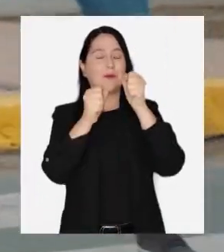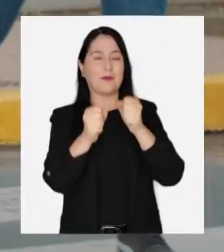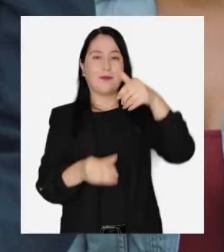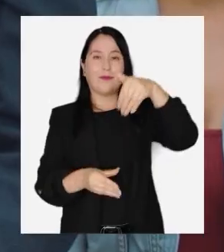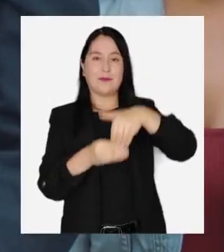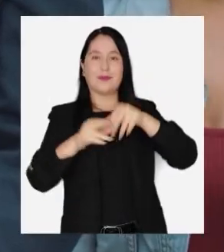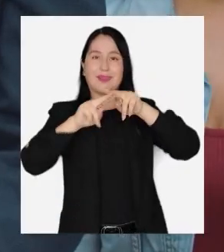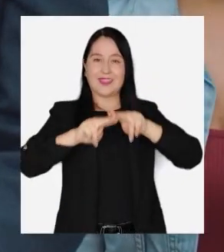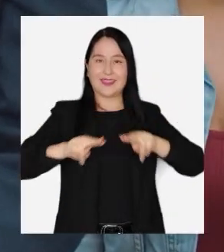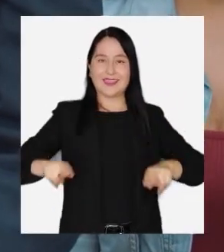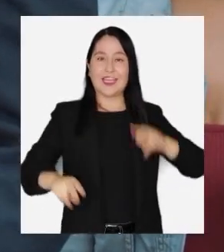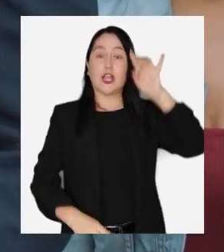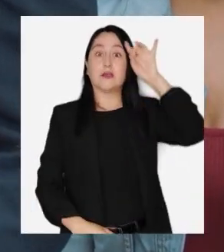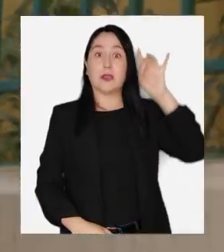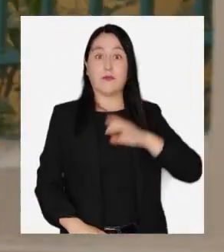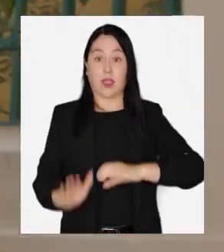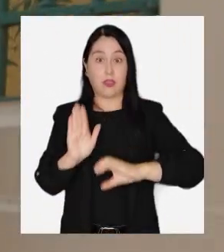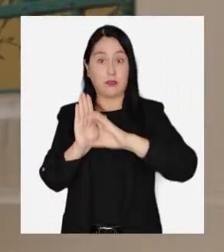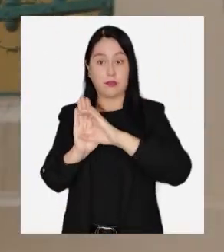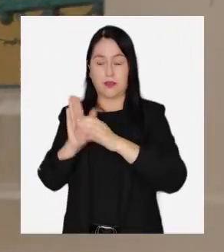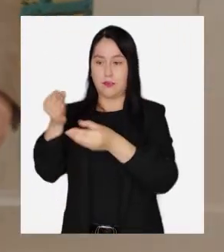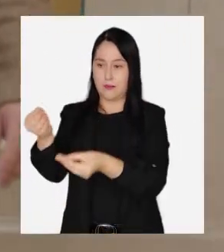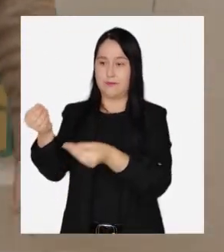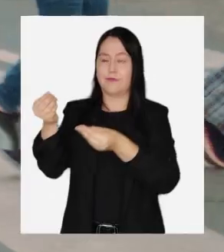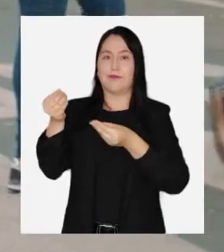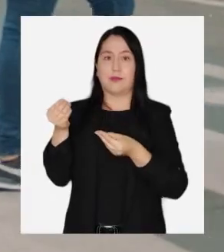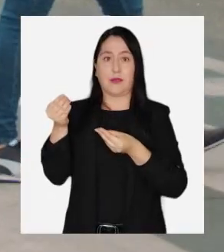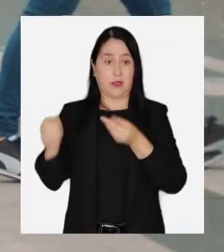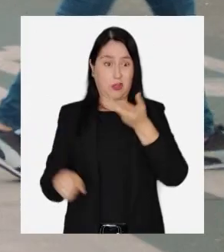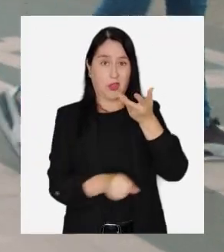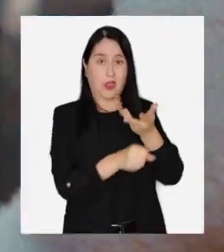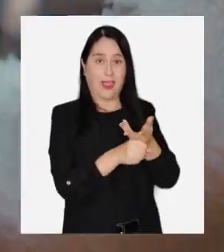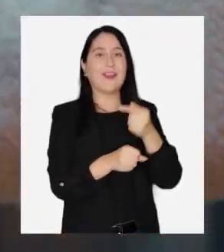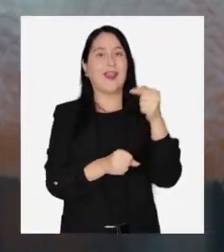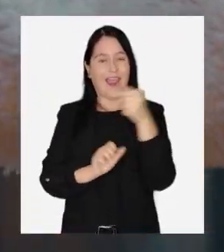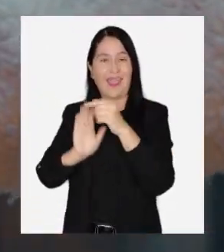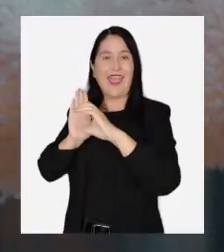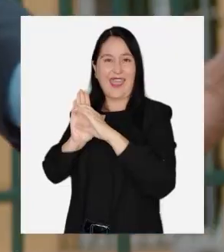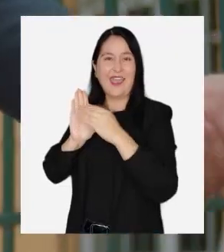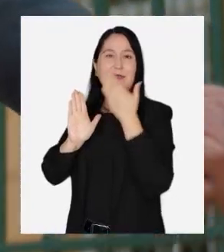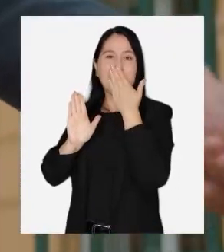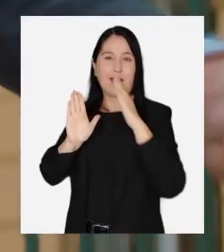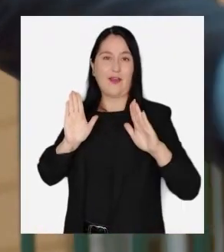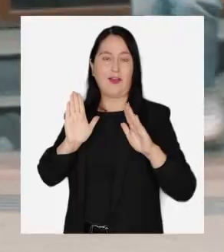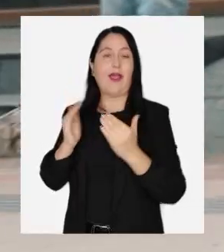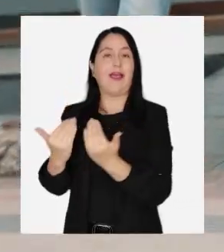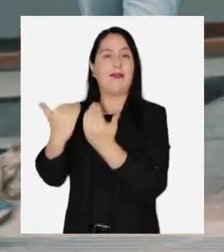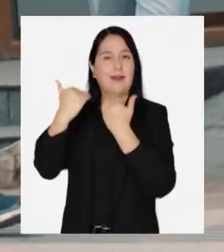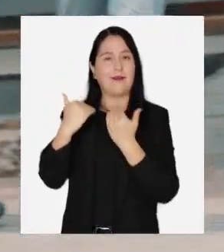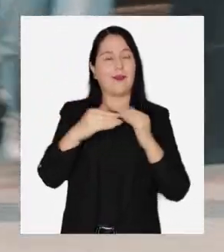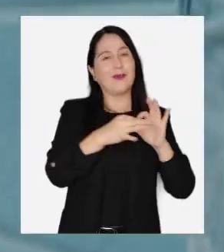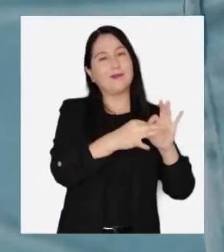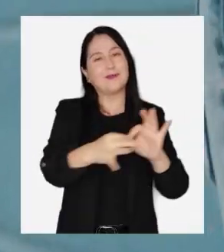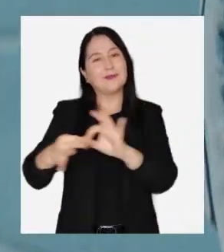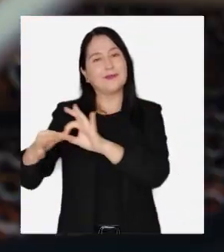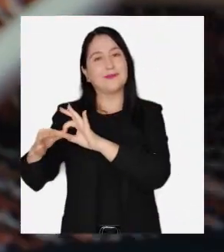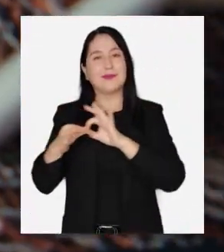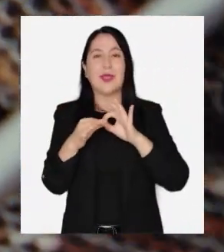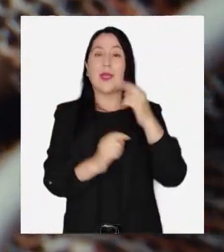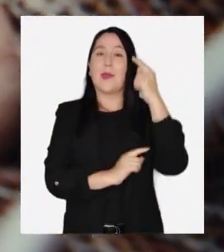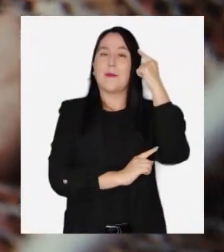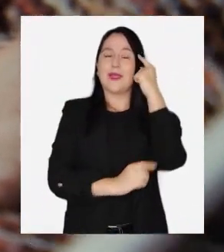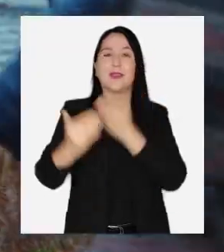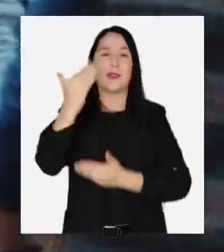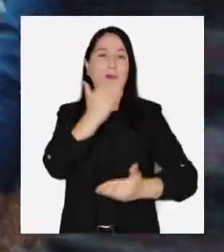podemos votar tranquilos, sabiendo que el texto que se nos propone es mejor que el que tenemos, que está a nuestro favor, nos reúne, nos